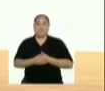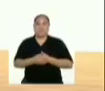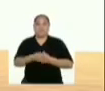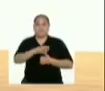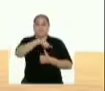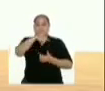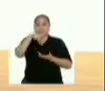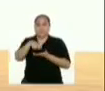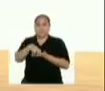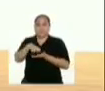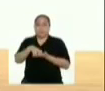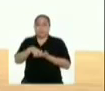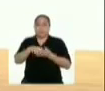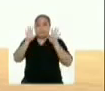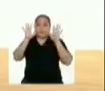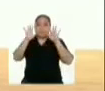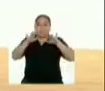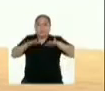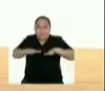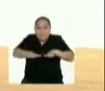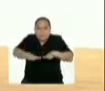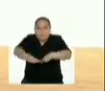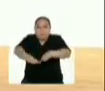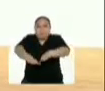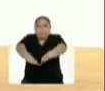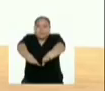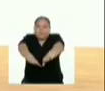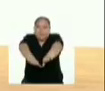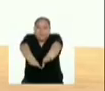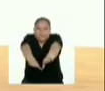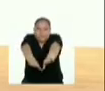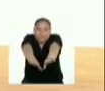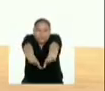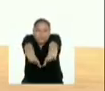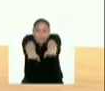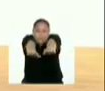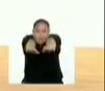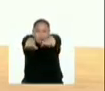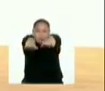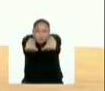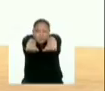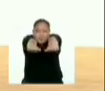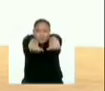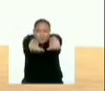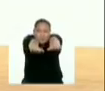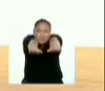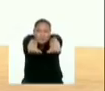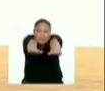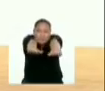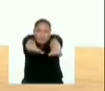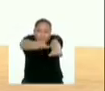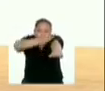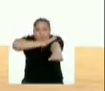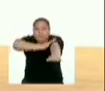Volvemos. Llevamos las manos hacia adelante y estiramos.